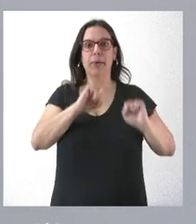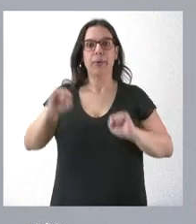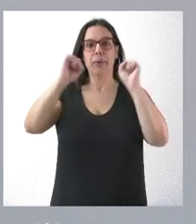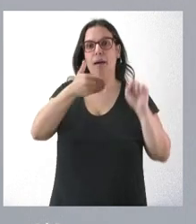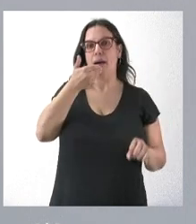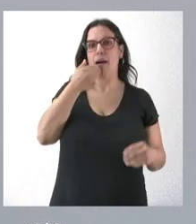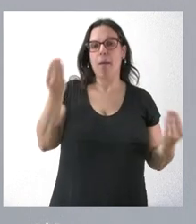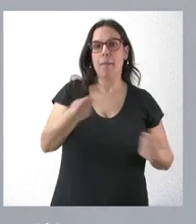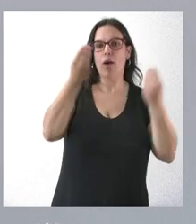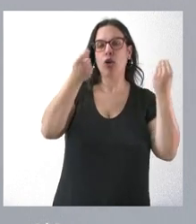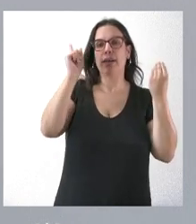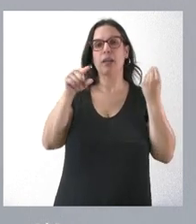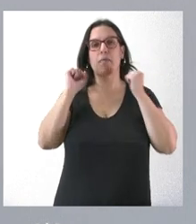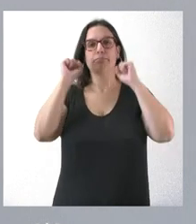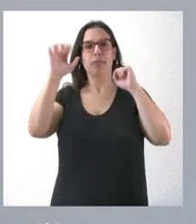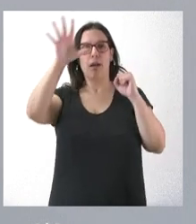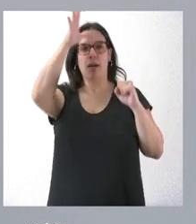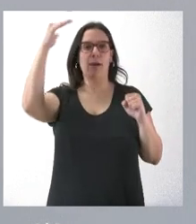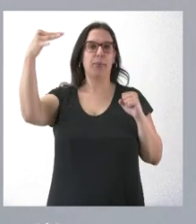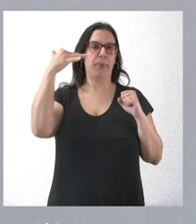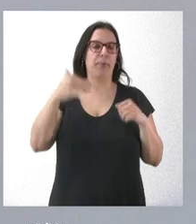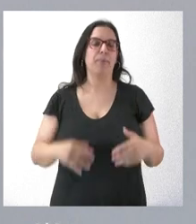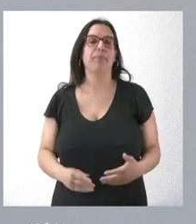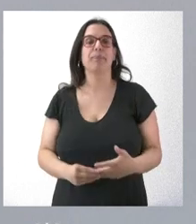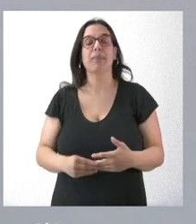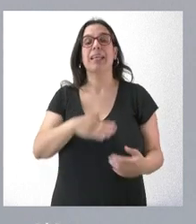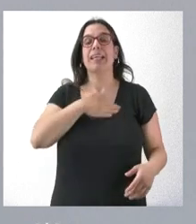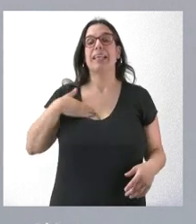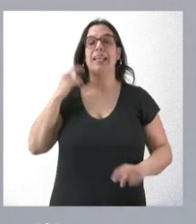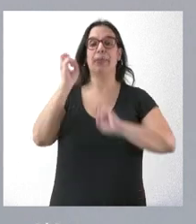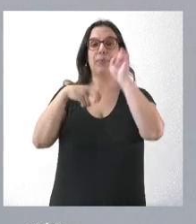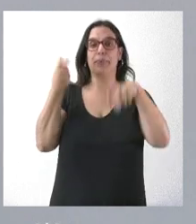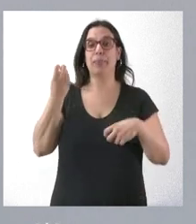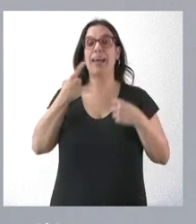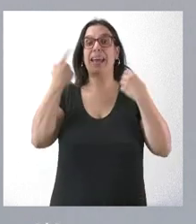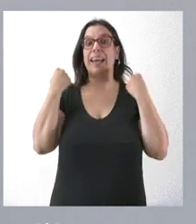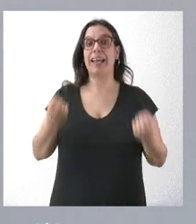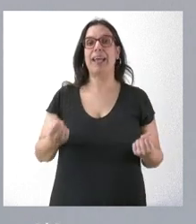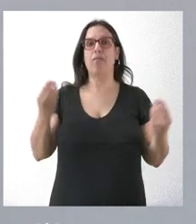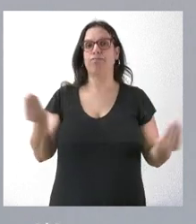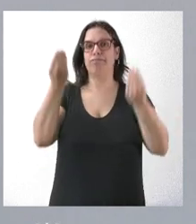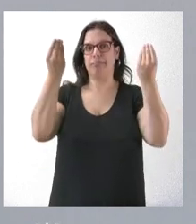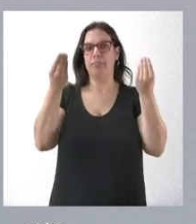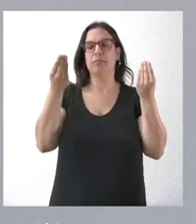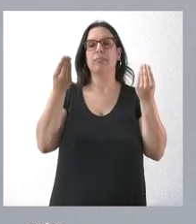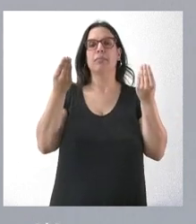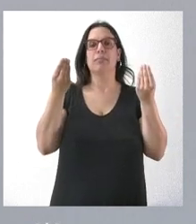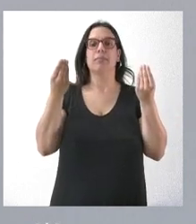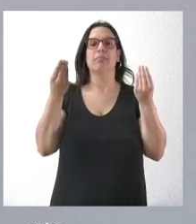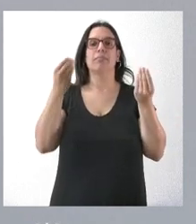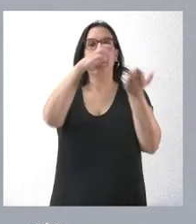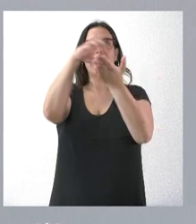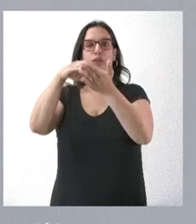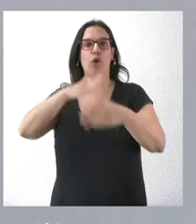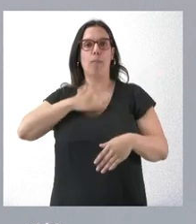de la zona que se está desarrollando por parte de la Junta. Se pretende rehabilitar energéticamente las instalaciones dependientes de esta consejería,